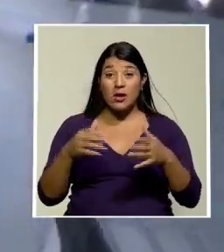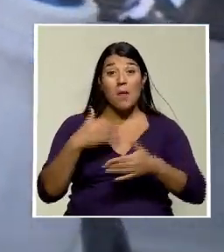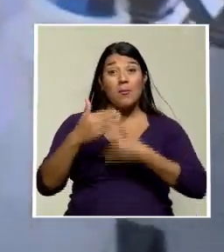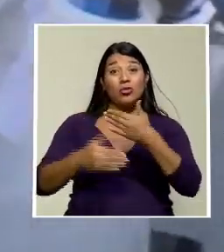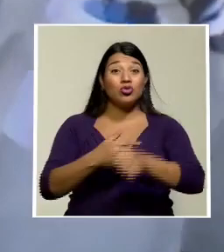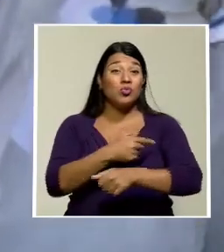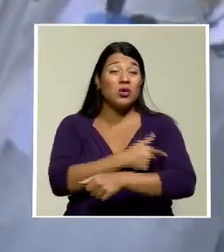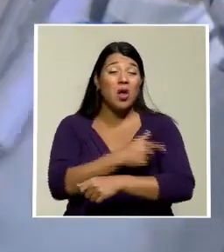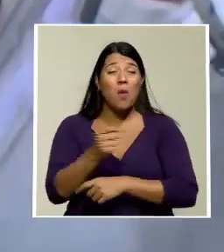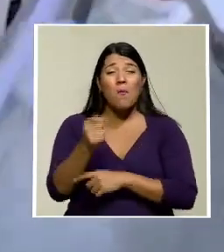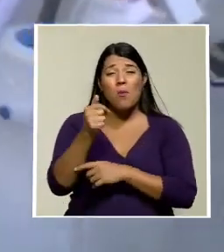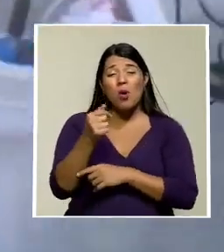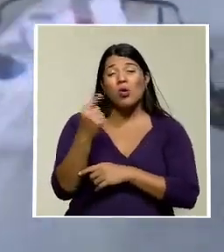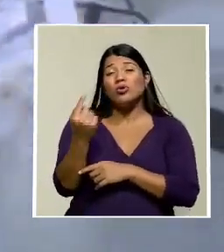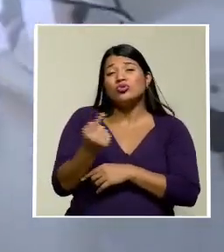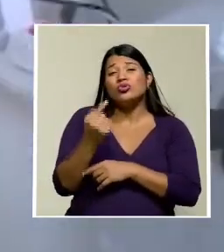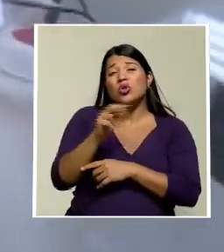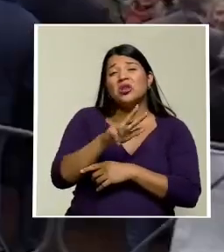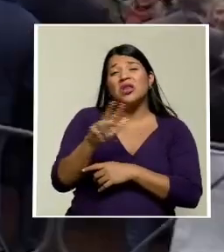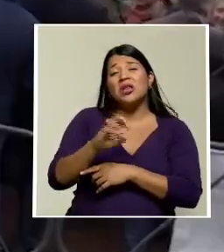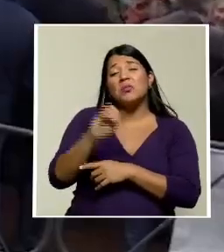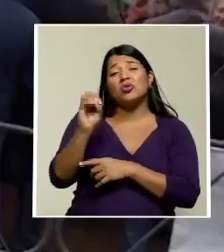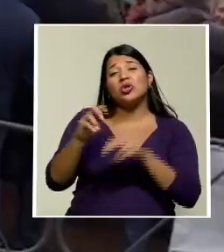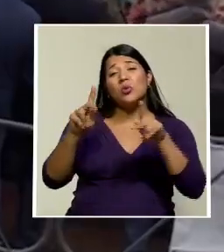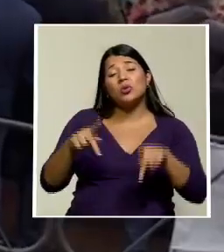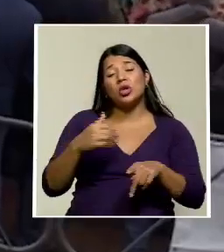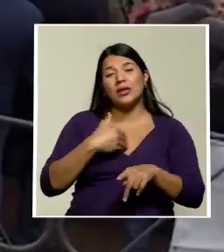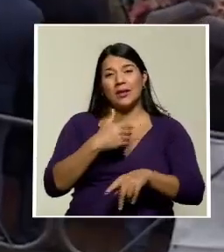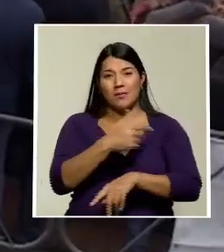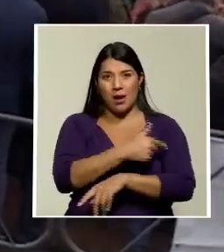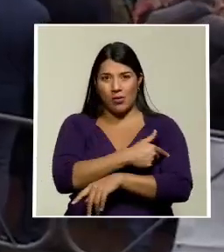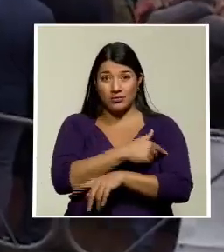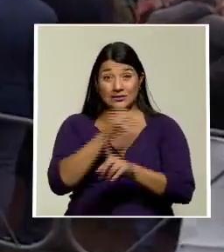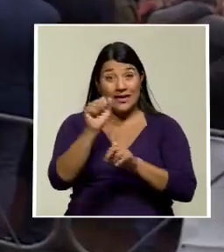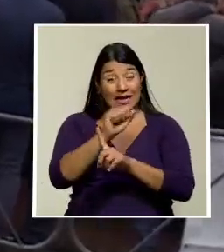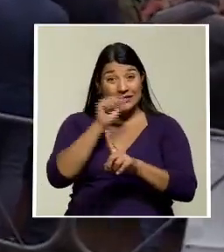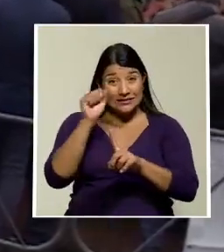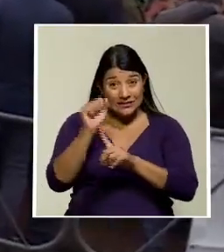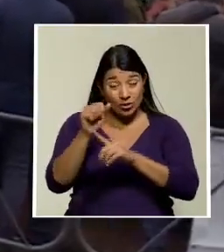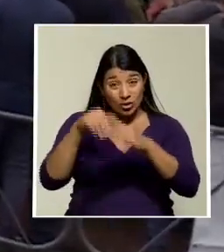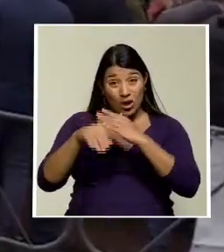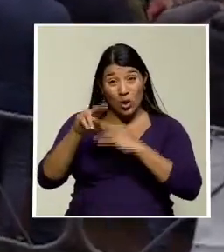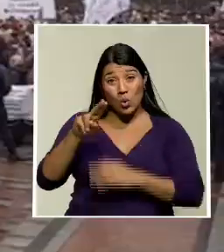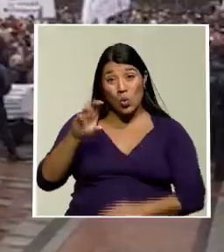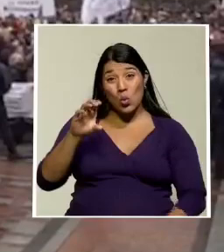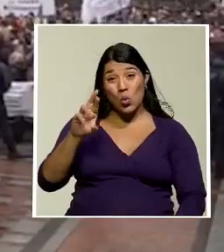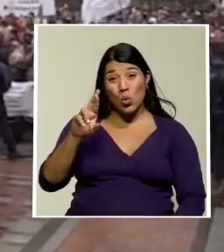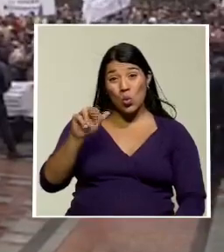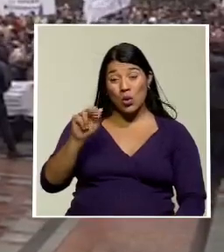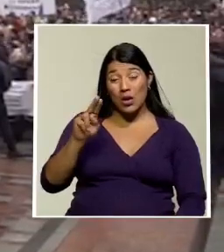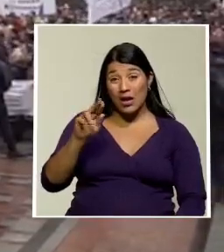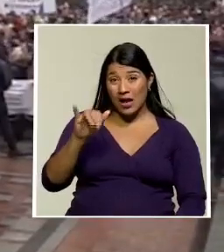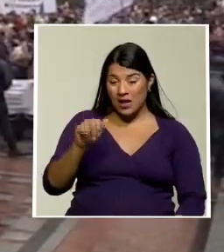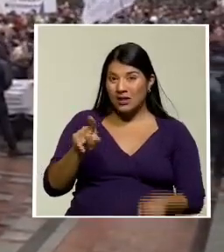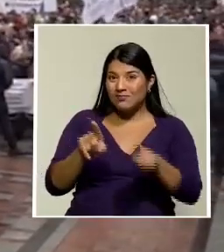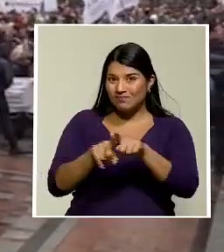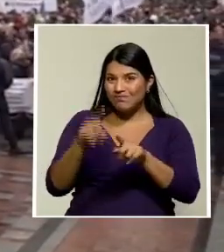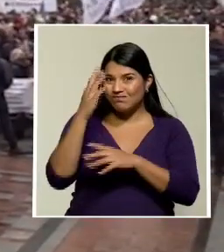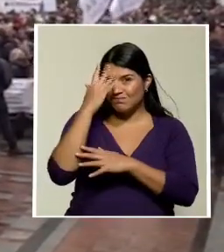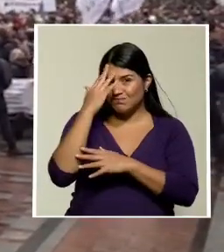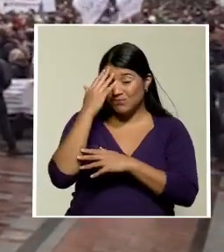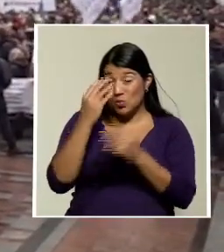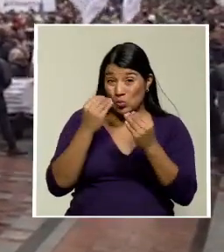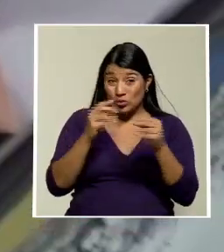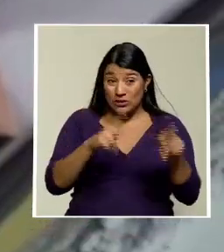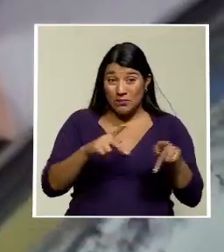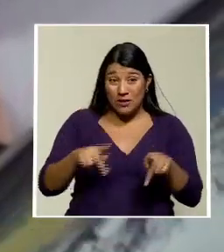bajo con solo un tercio de su población inmunizada la situación en la vecina Ucrania es también alarmante pese a ello cientos de personas